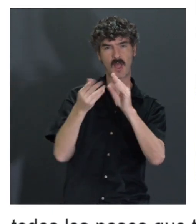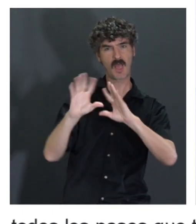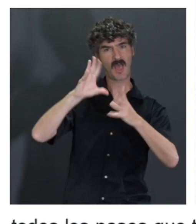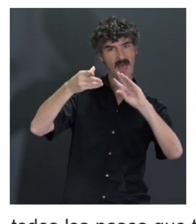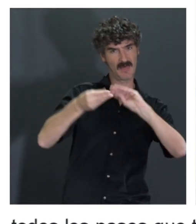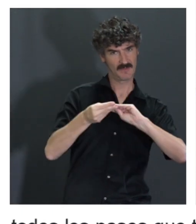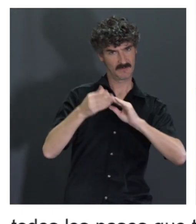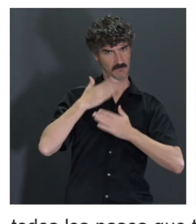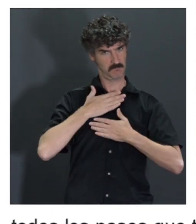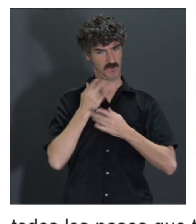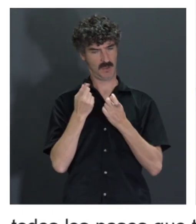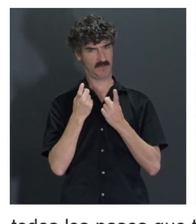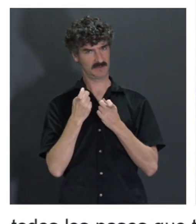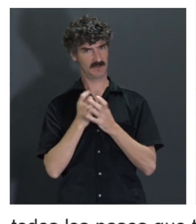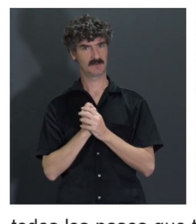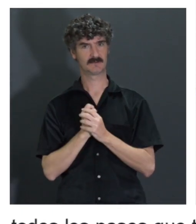mis necesidades,